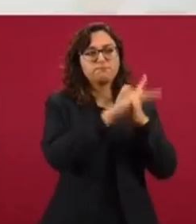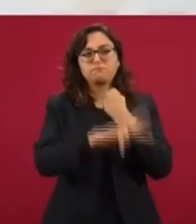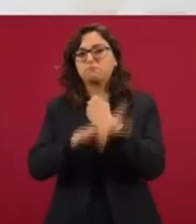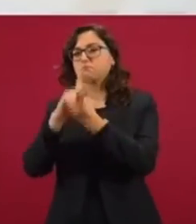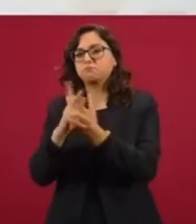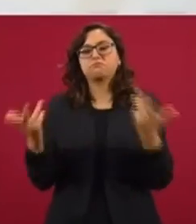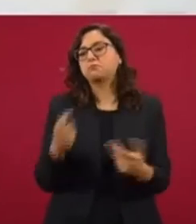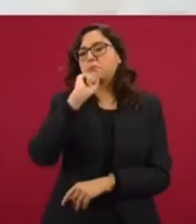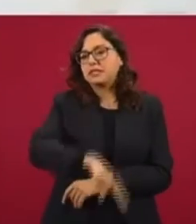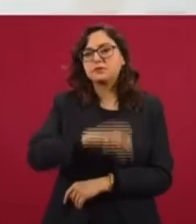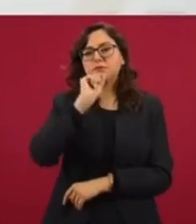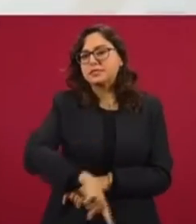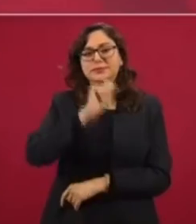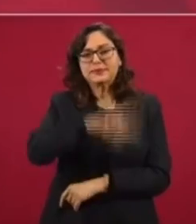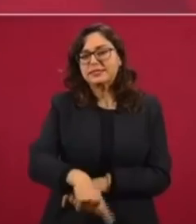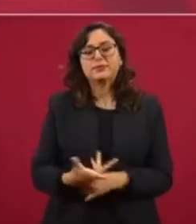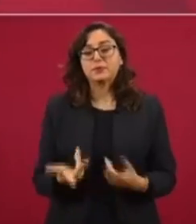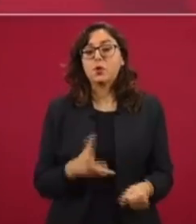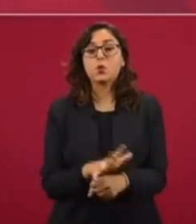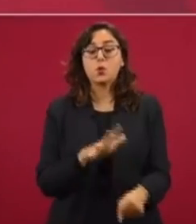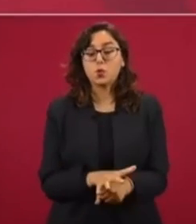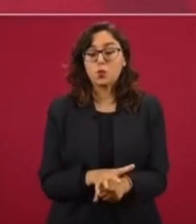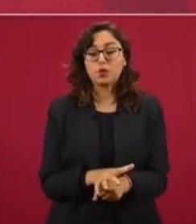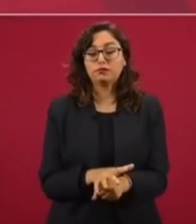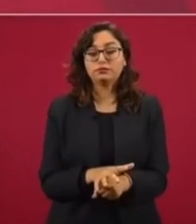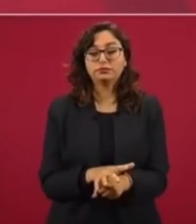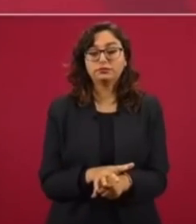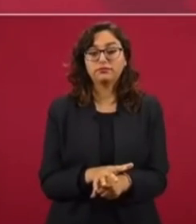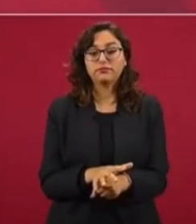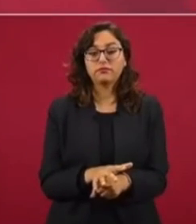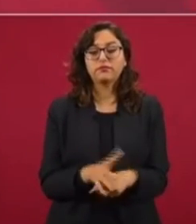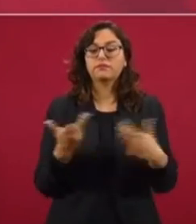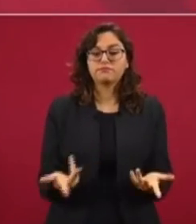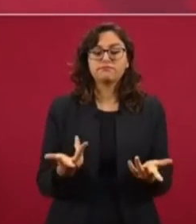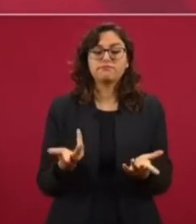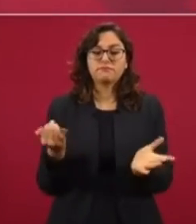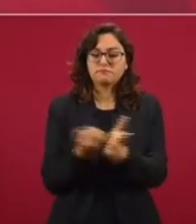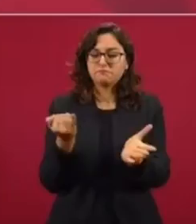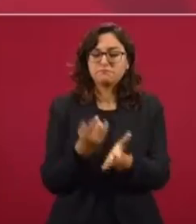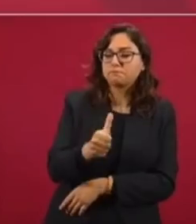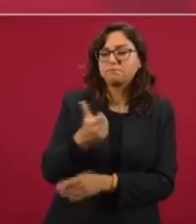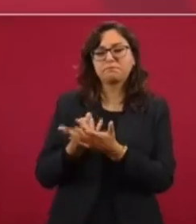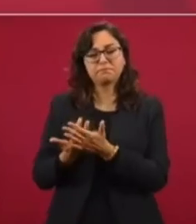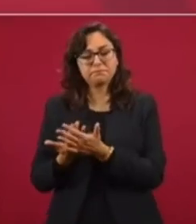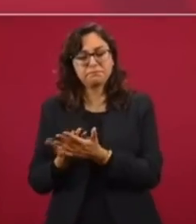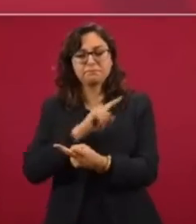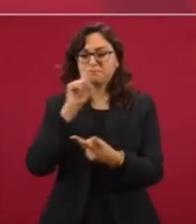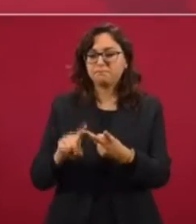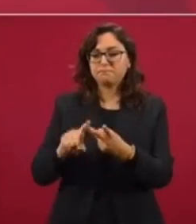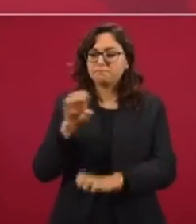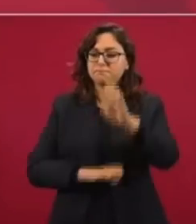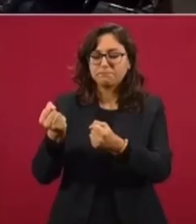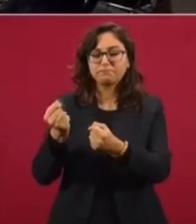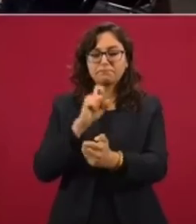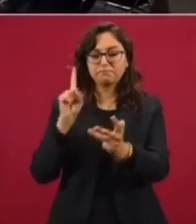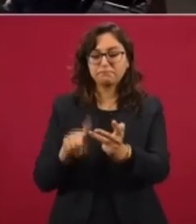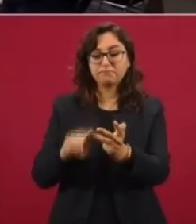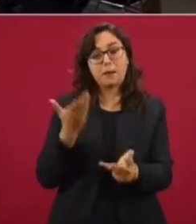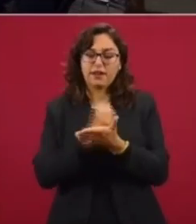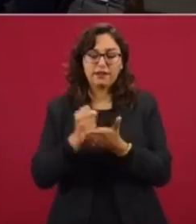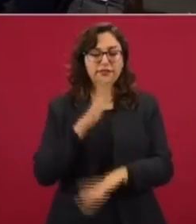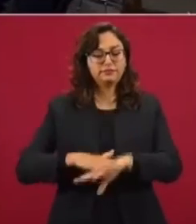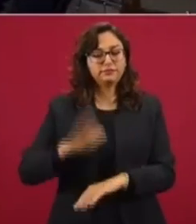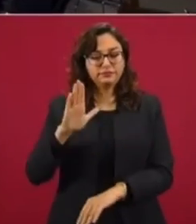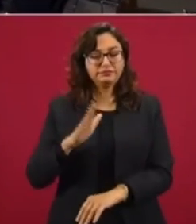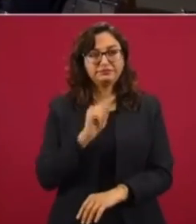Se aplicó la receta de dar prórrogas en el pago de impuestos, rescatar a empresas, contratar